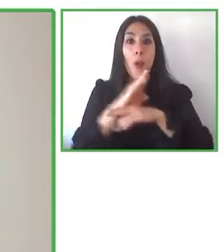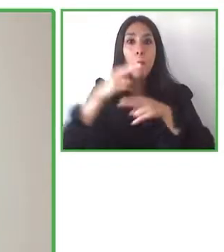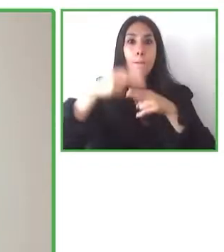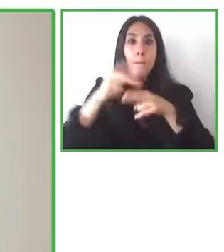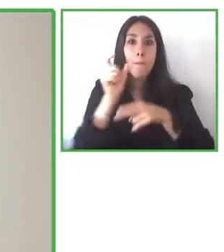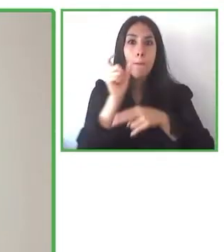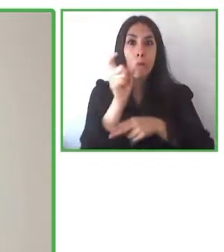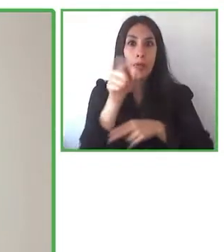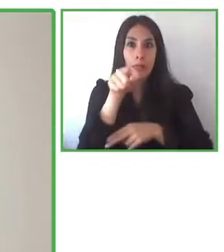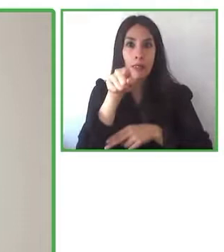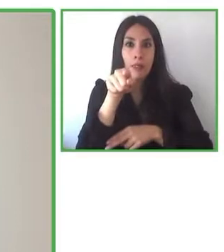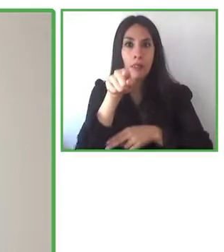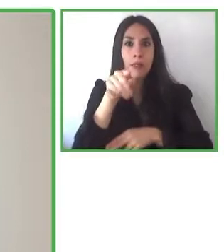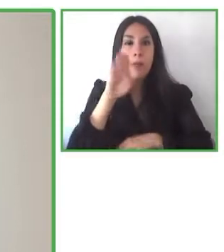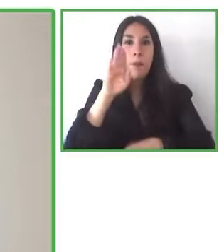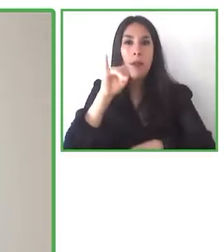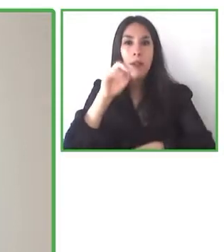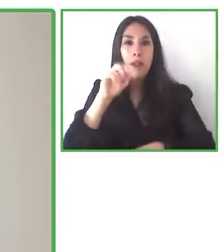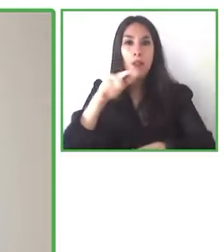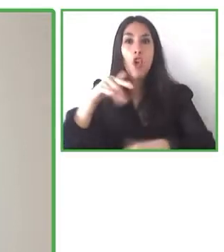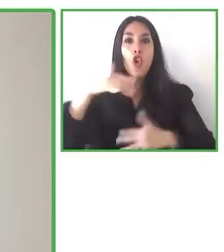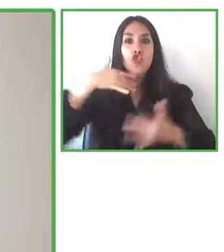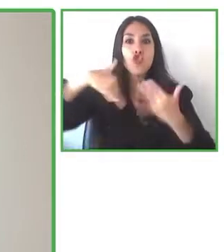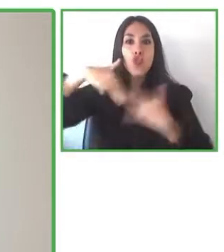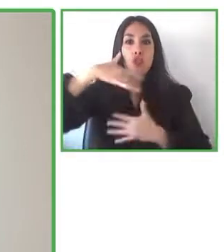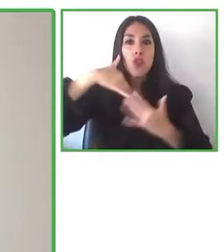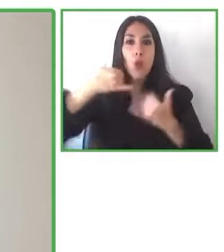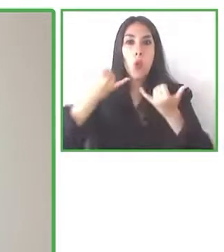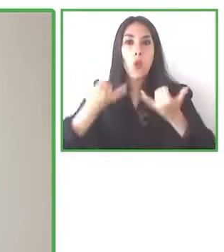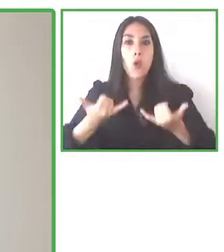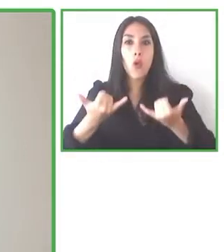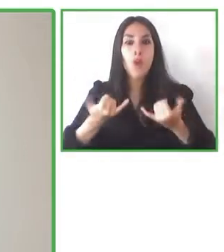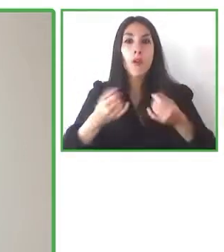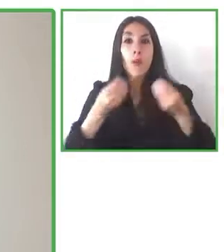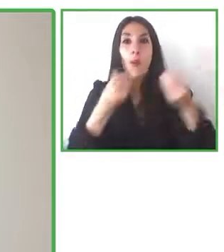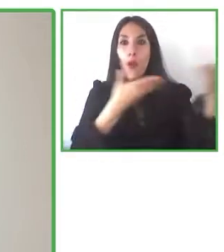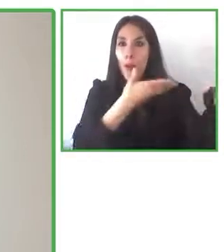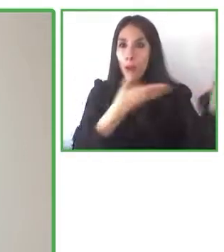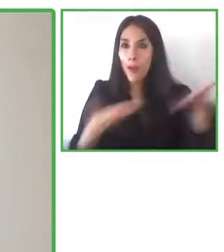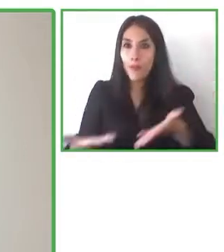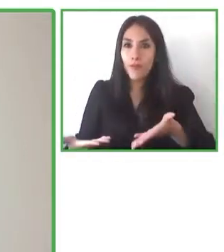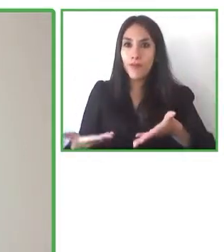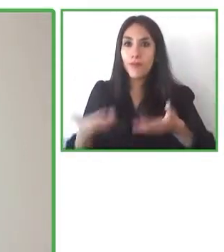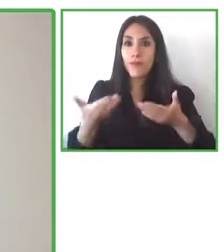conferencia Zero Project de Latinoamérica para 2022,